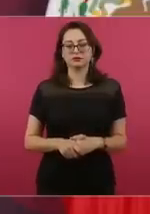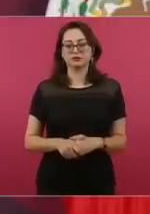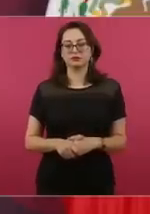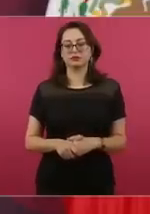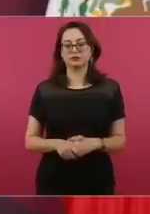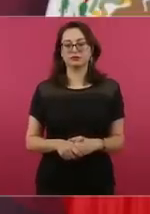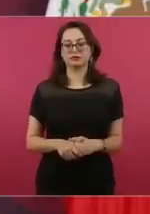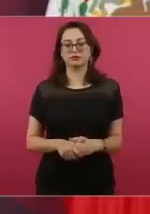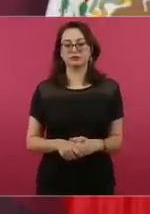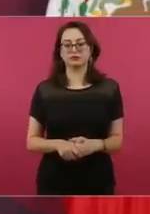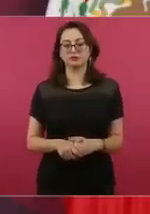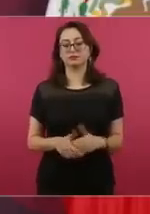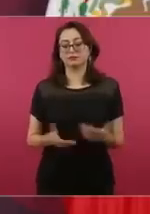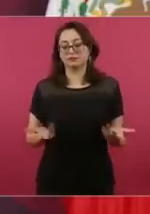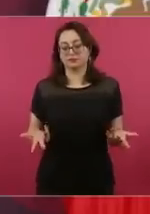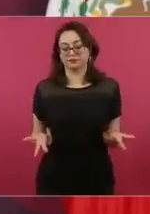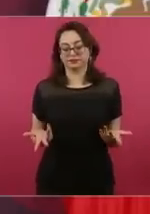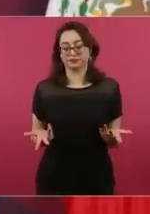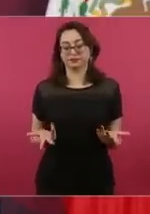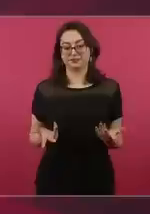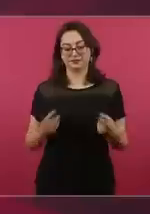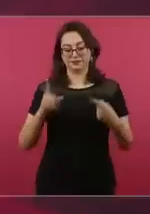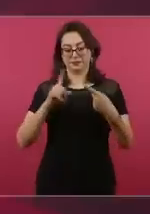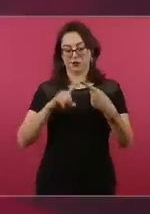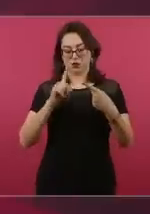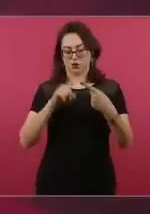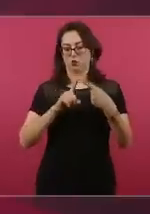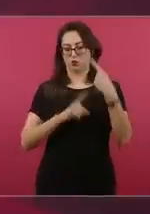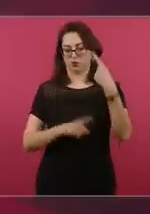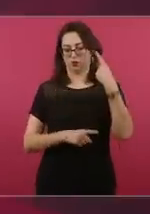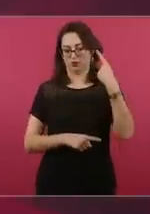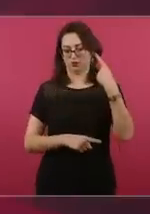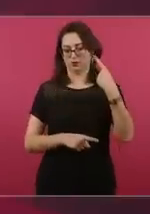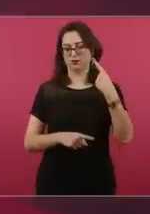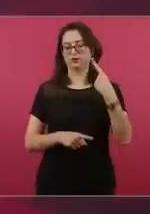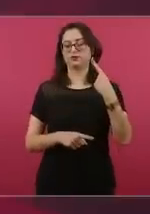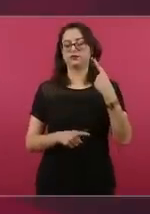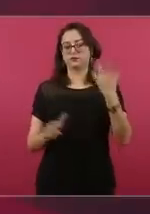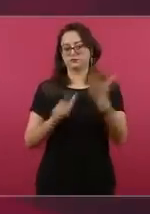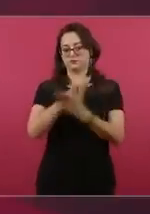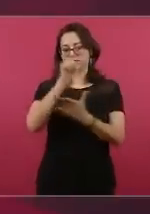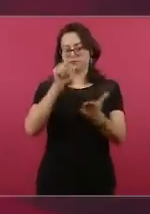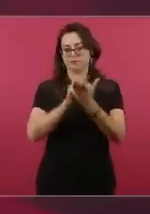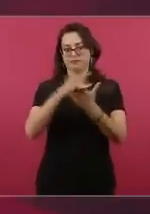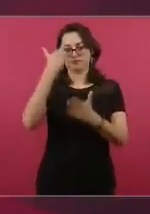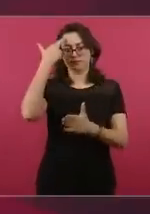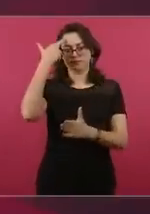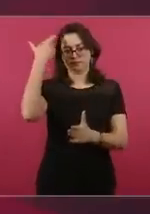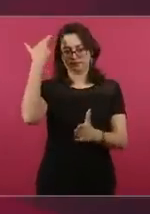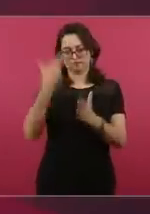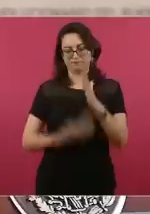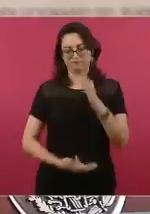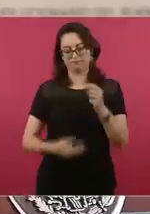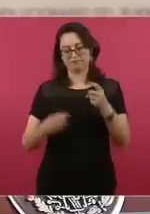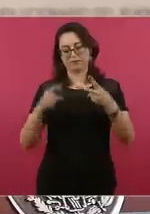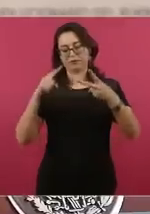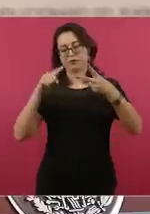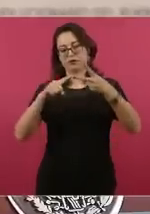Entonces, ese es uno de los asuntos. Y lo otro, pues